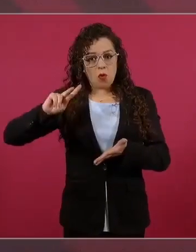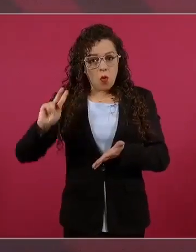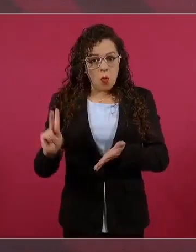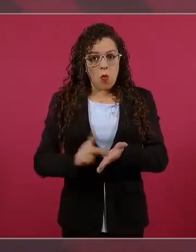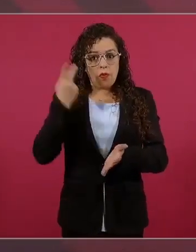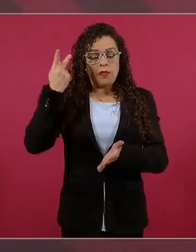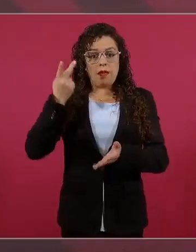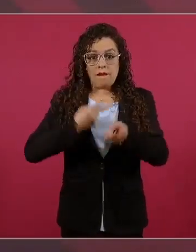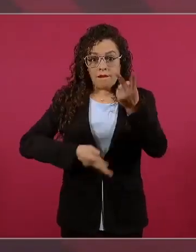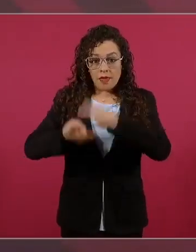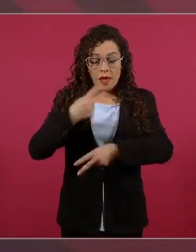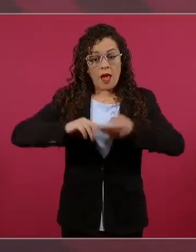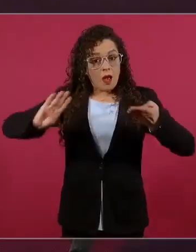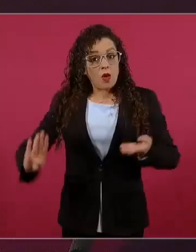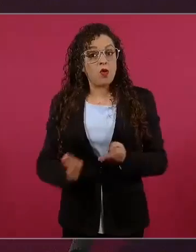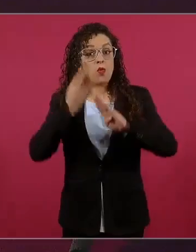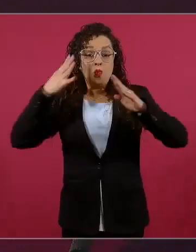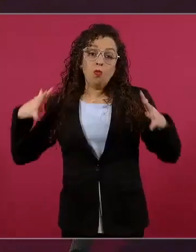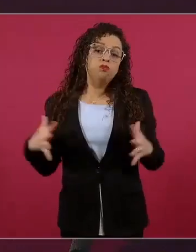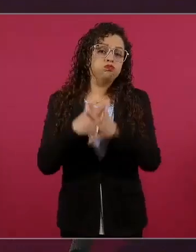no creo eso,